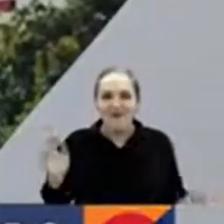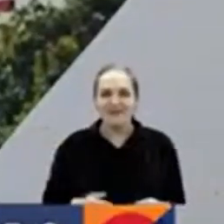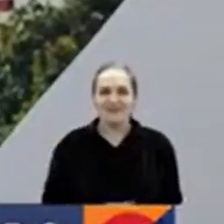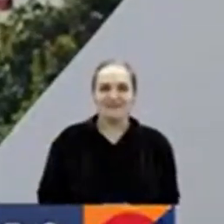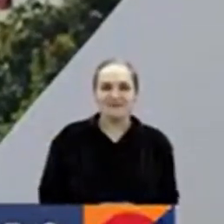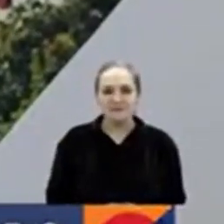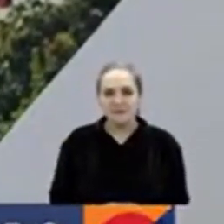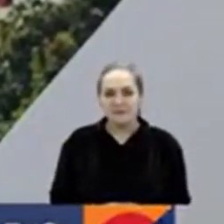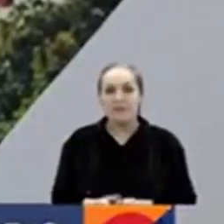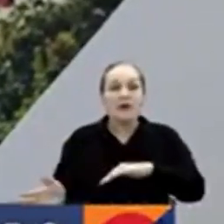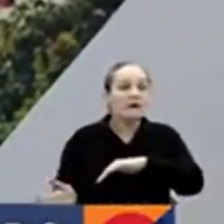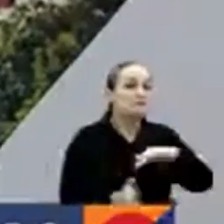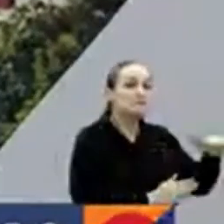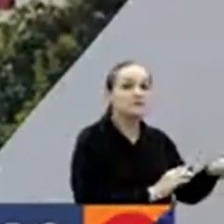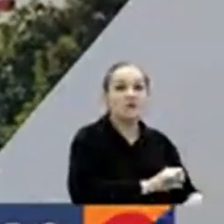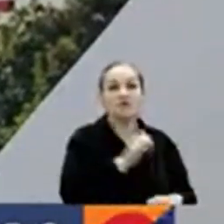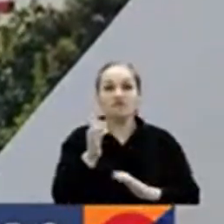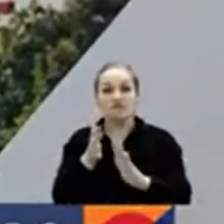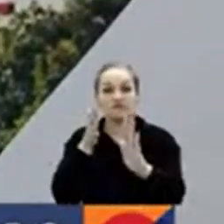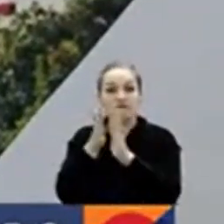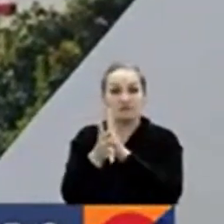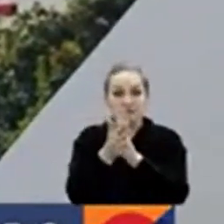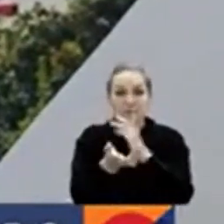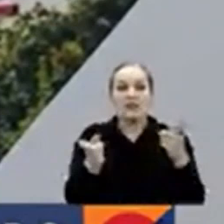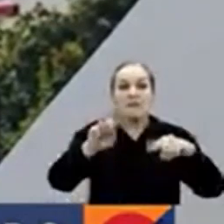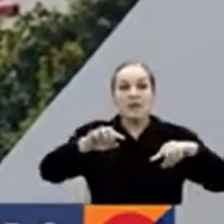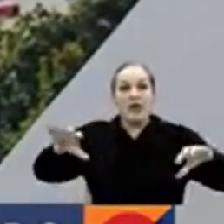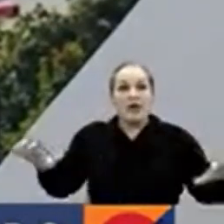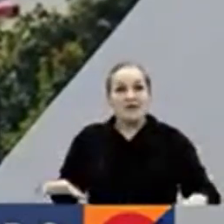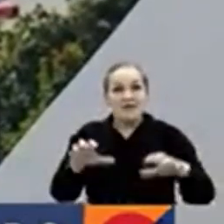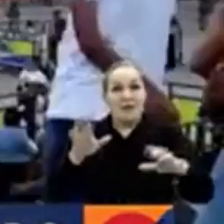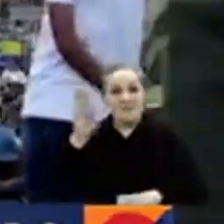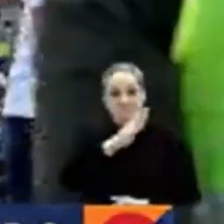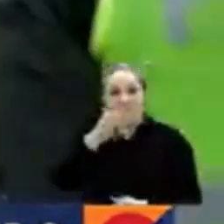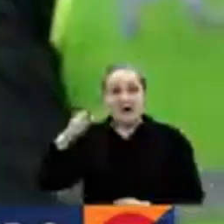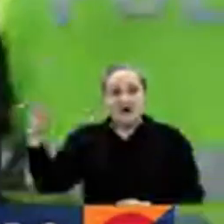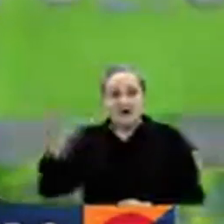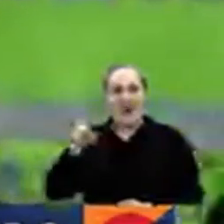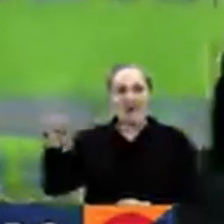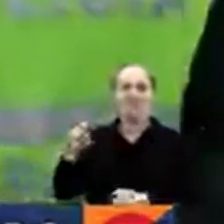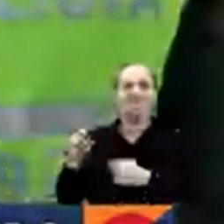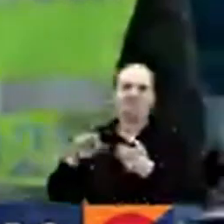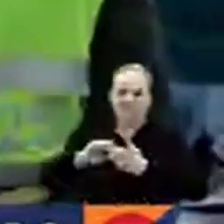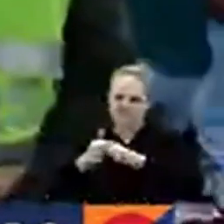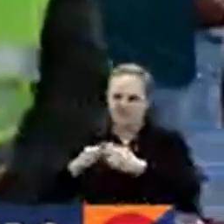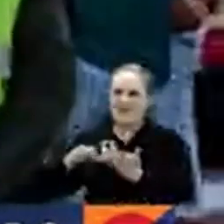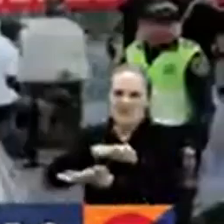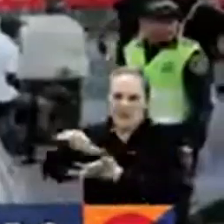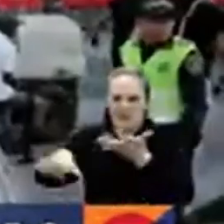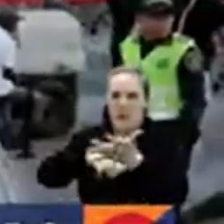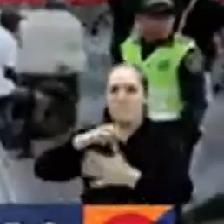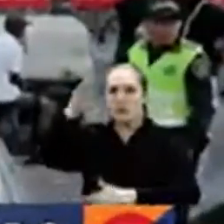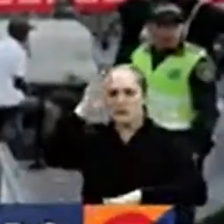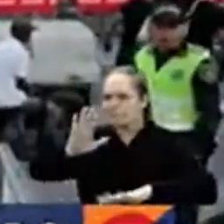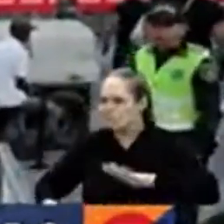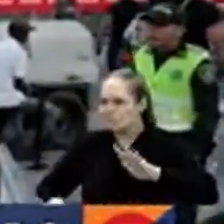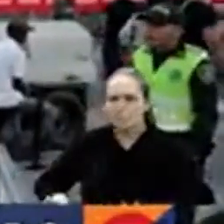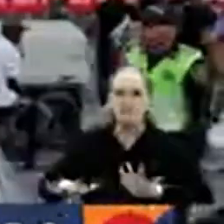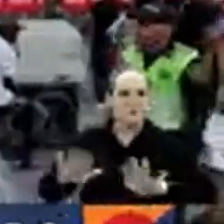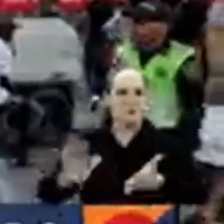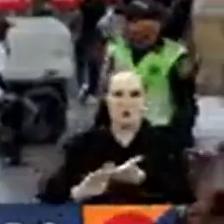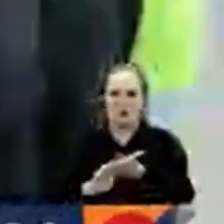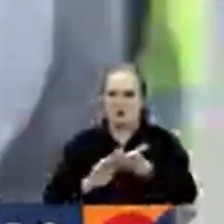Por otra parte, cerca donde se desarrolló este evento, se registraron riñas y disturbios que la policía pudo controlar.